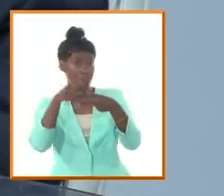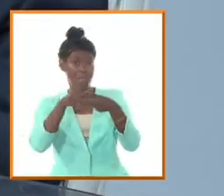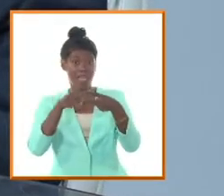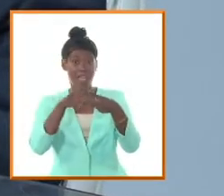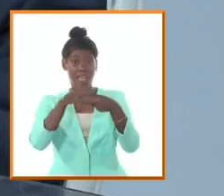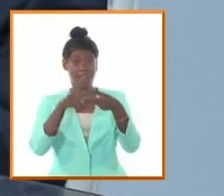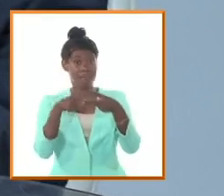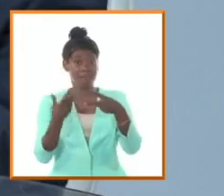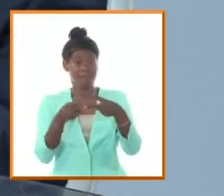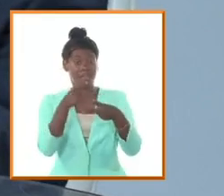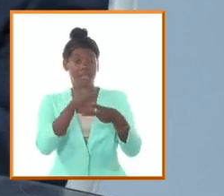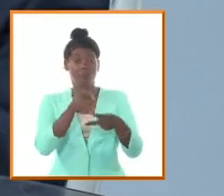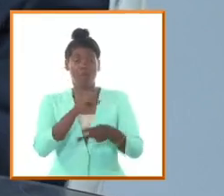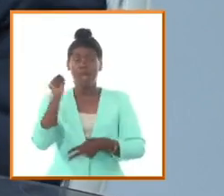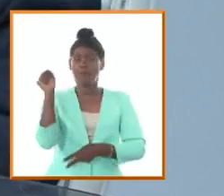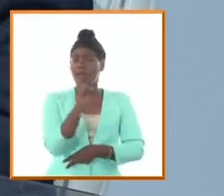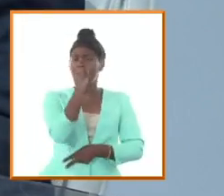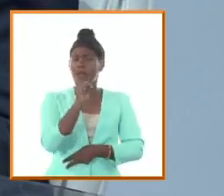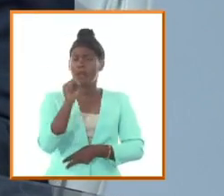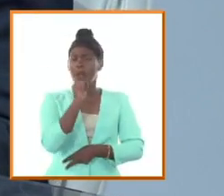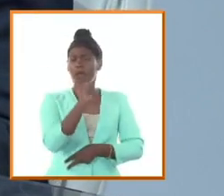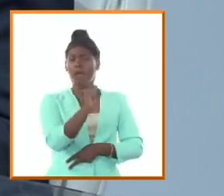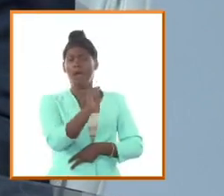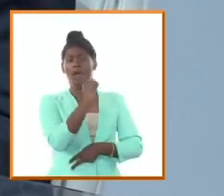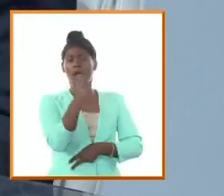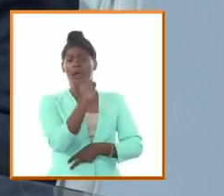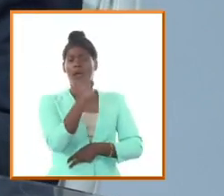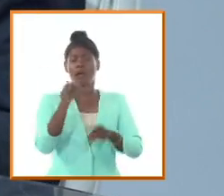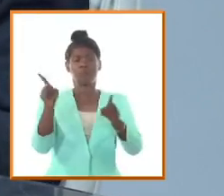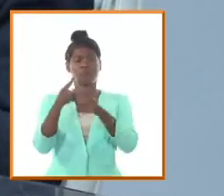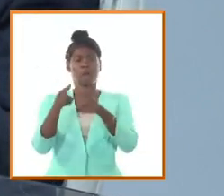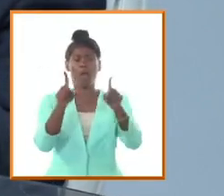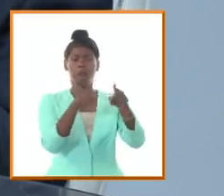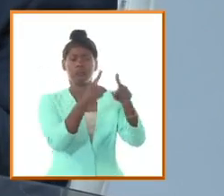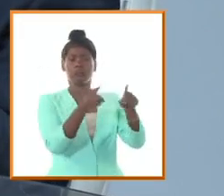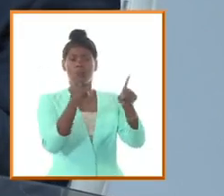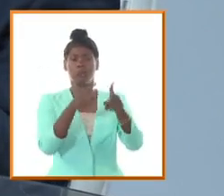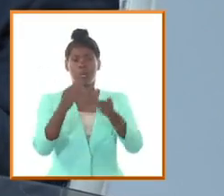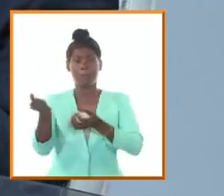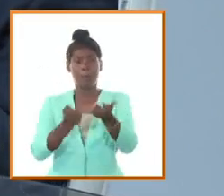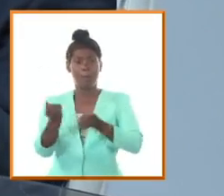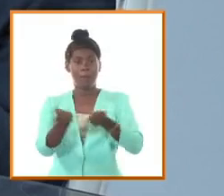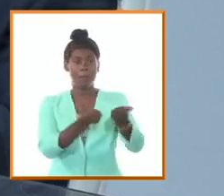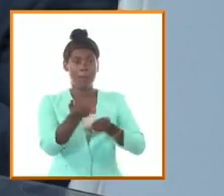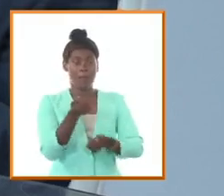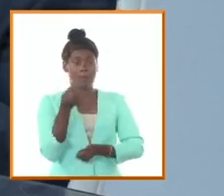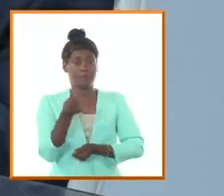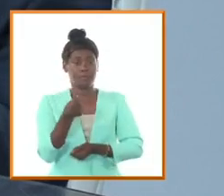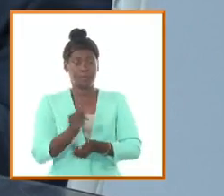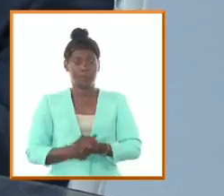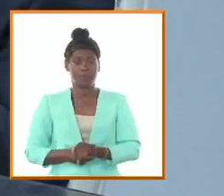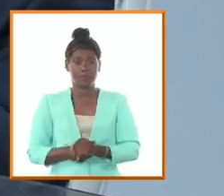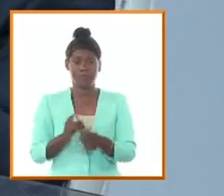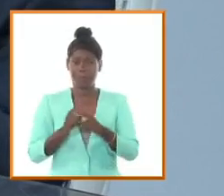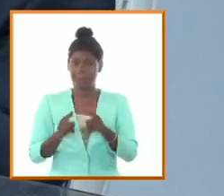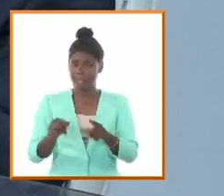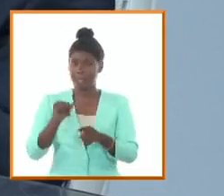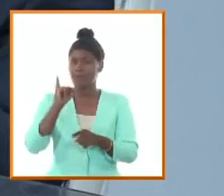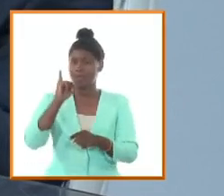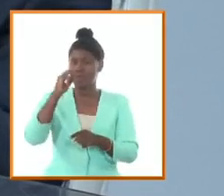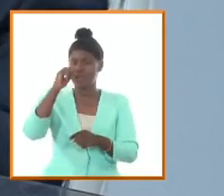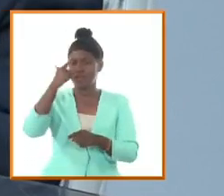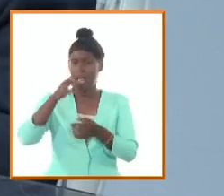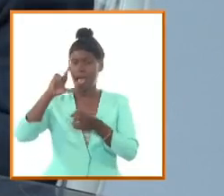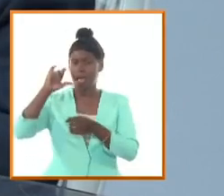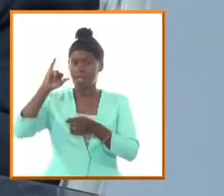complicidad se dice que Ignacio no tenía buen oído musical sin embargo sus dos primos Eduardo y Emilio Agramonte